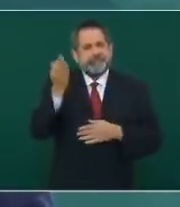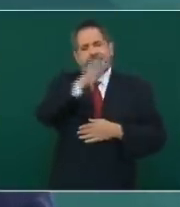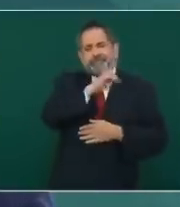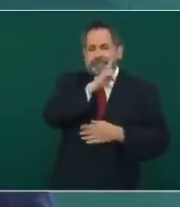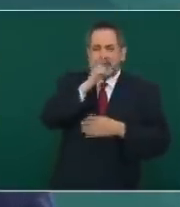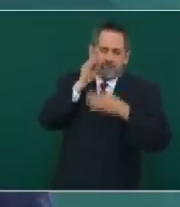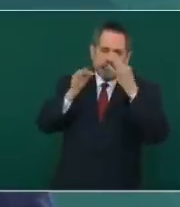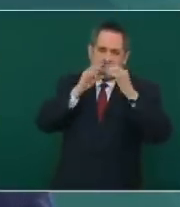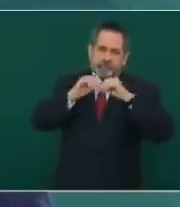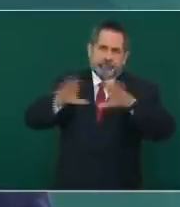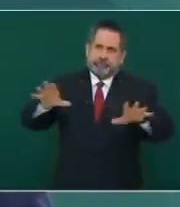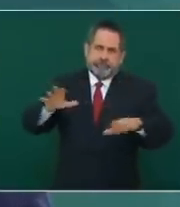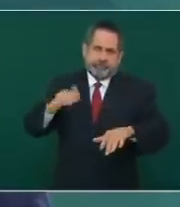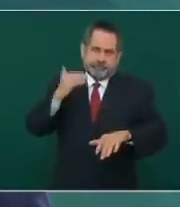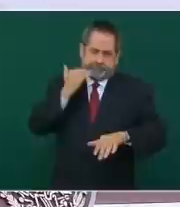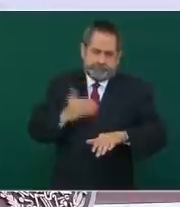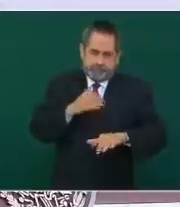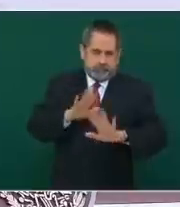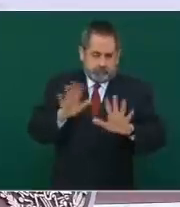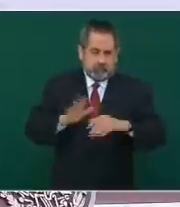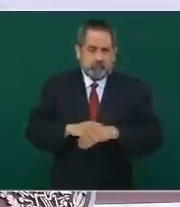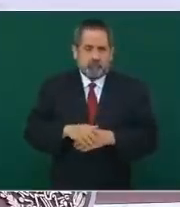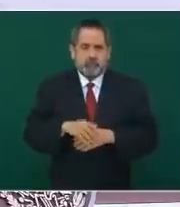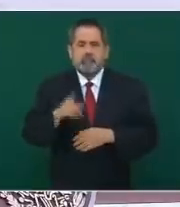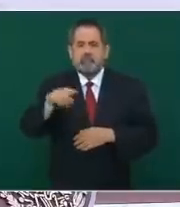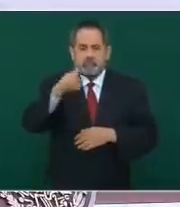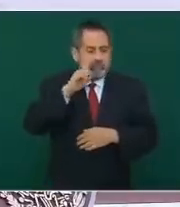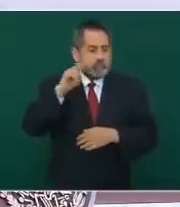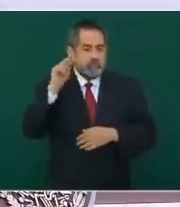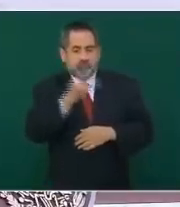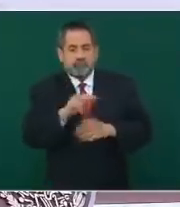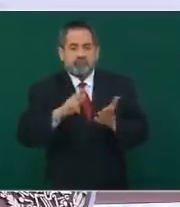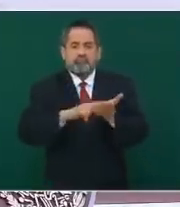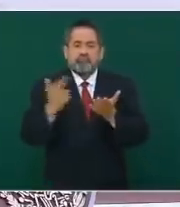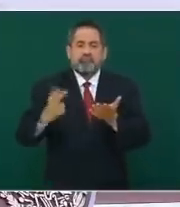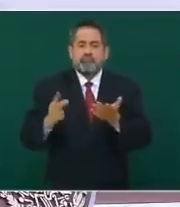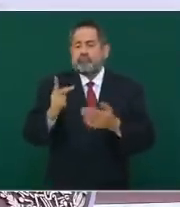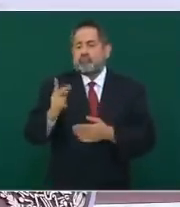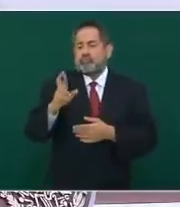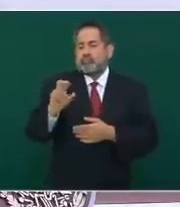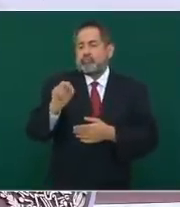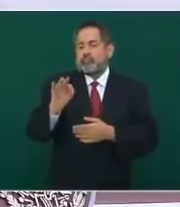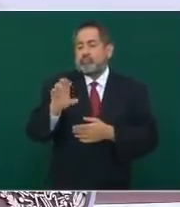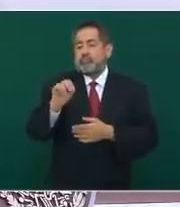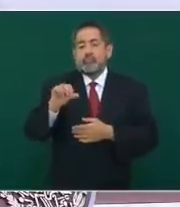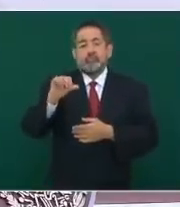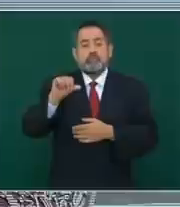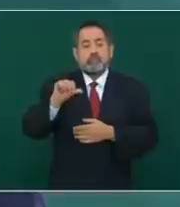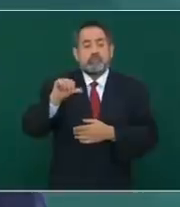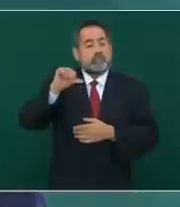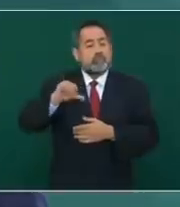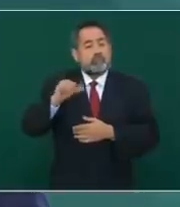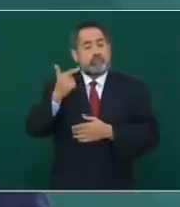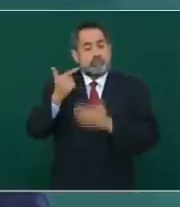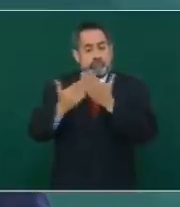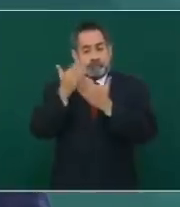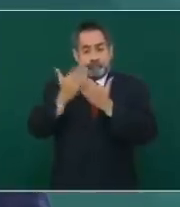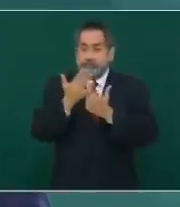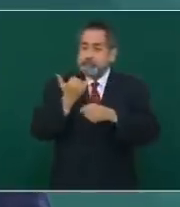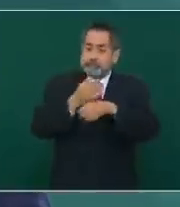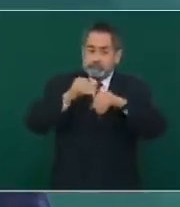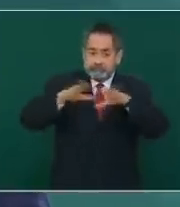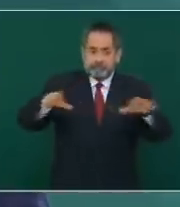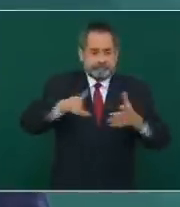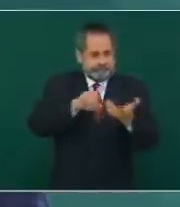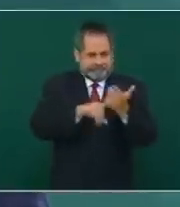deforman bastante las noticias, ustedes pueden ver la revista El Consumidor que se publicó ahí a las 7 de la mañana, donde